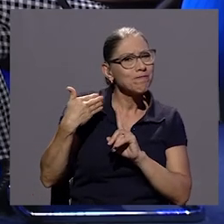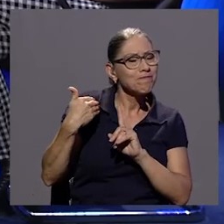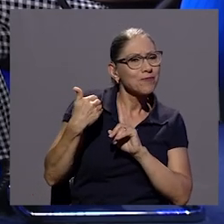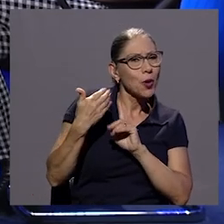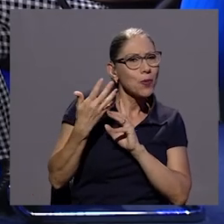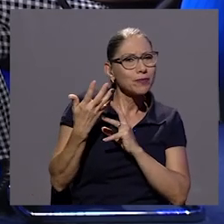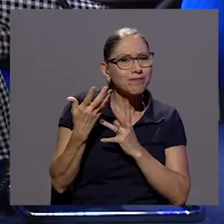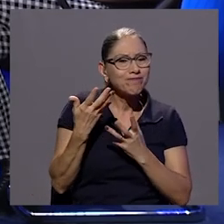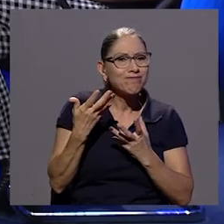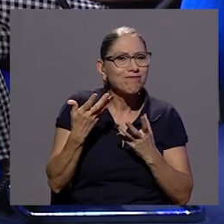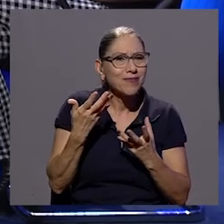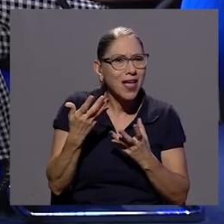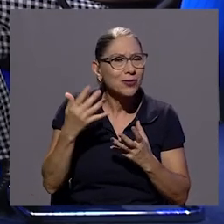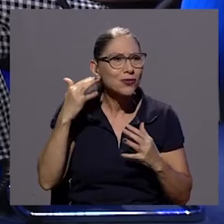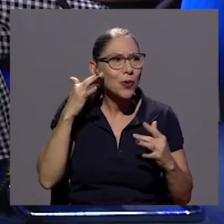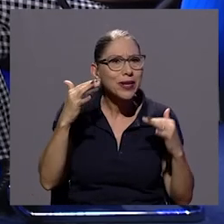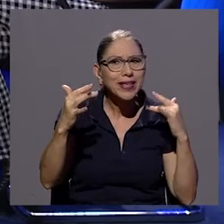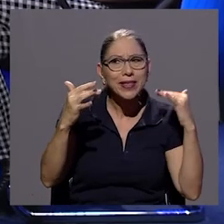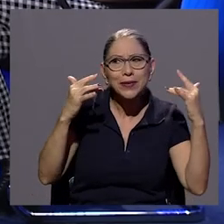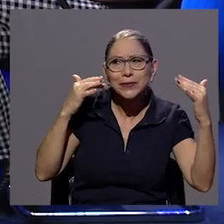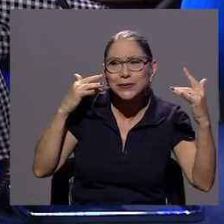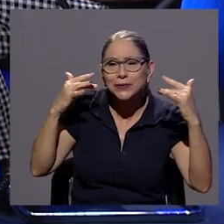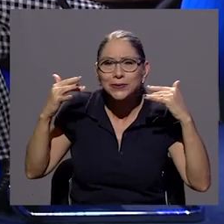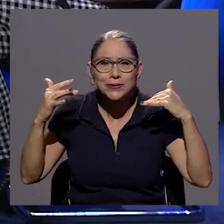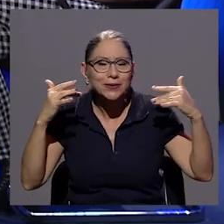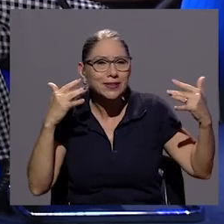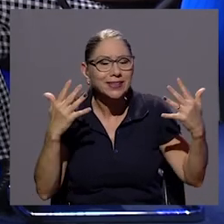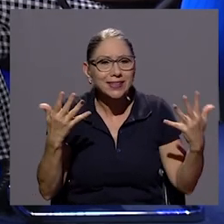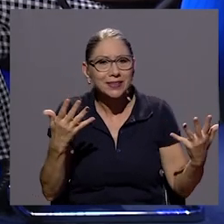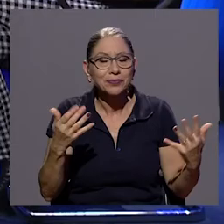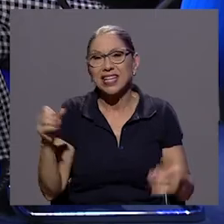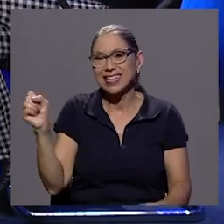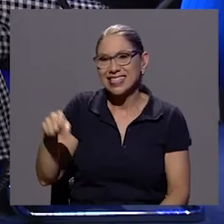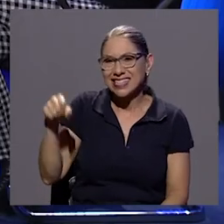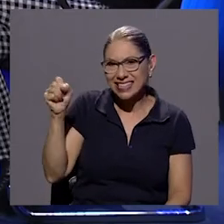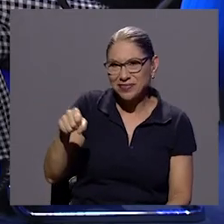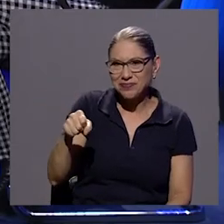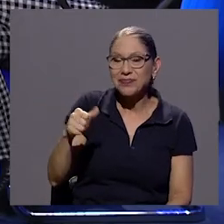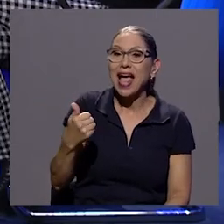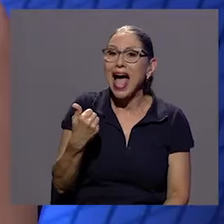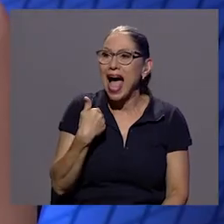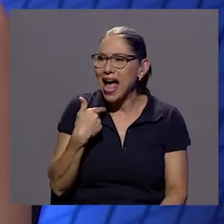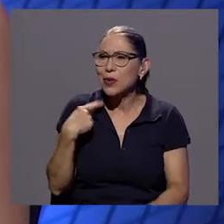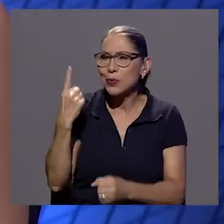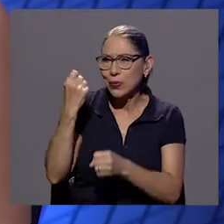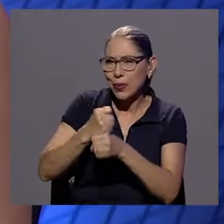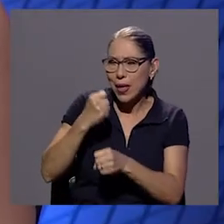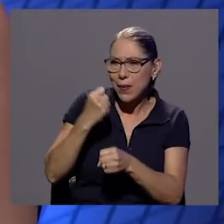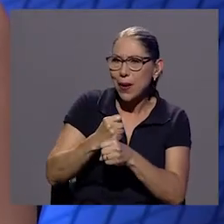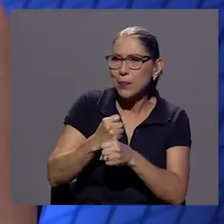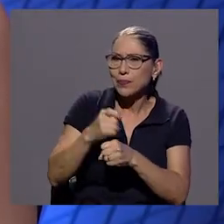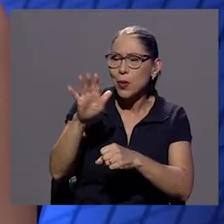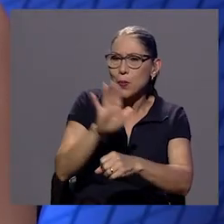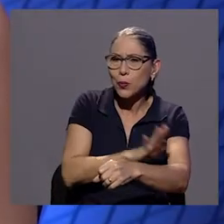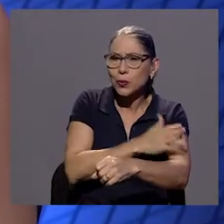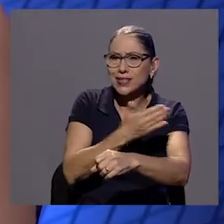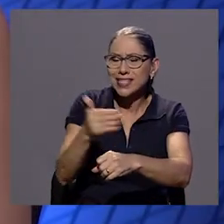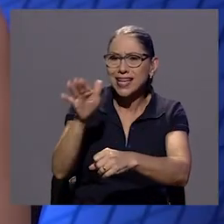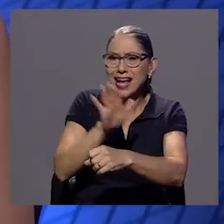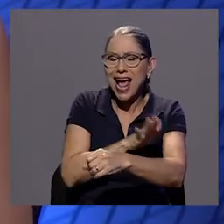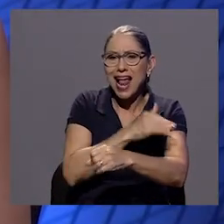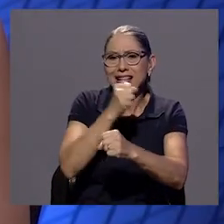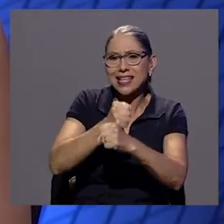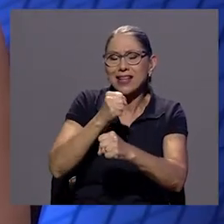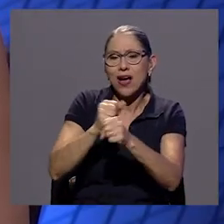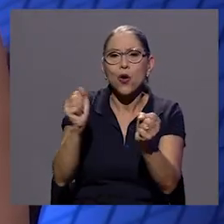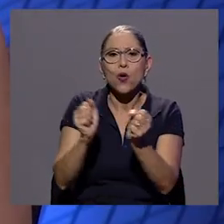presencia de esos sonidos en el fondo ¿no? si hay como un montaje de musical que se trabajó con una